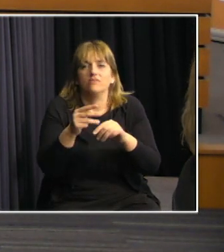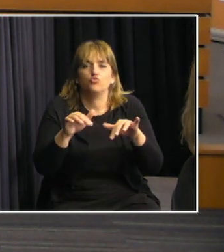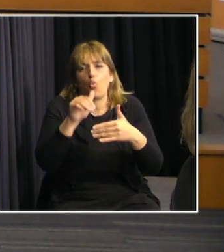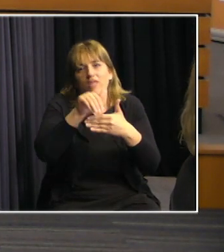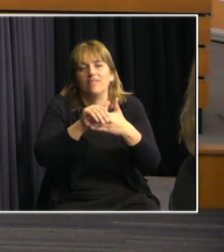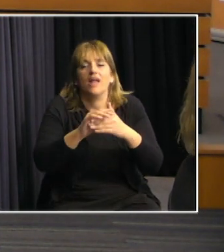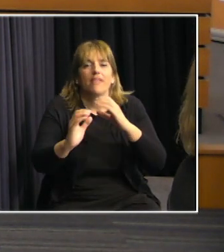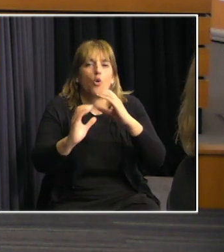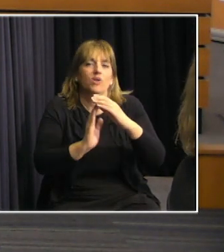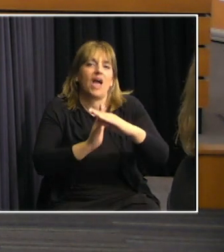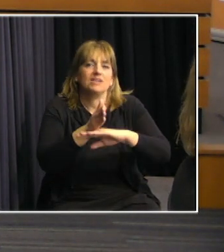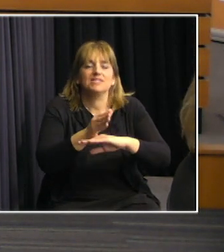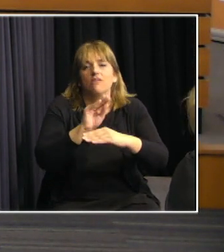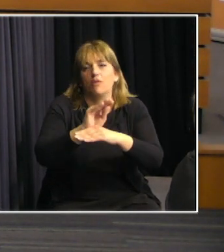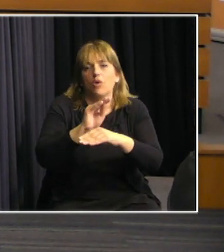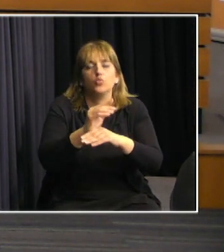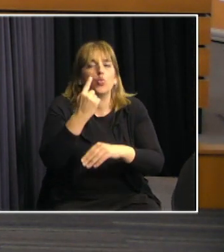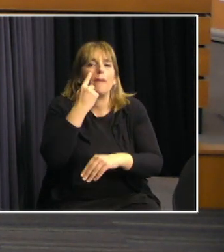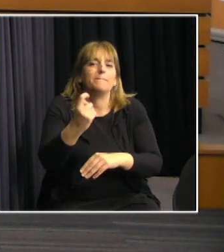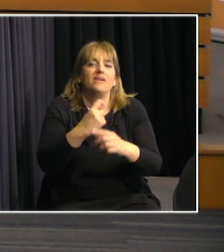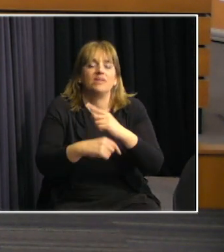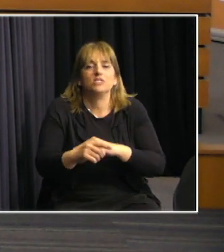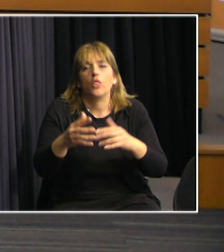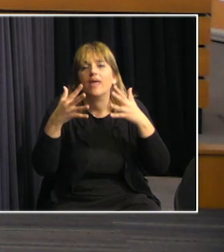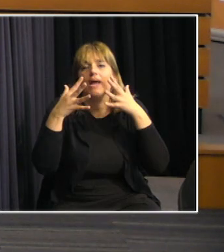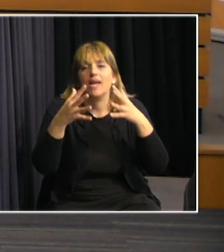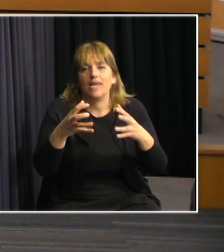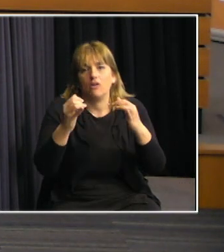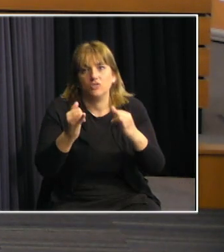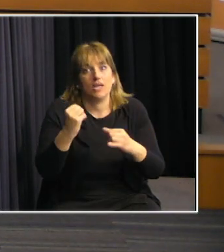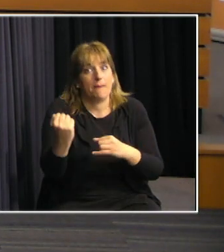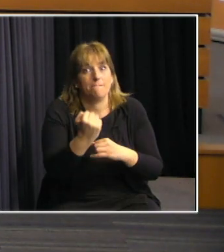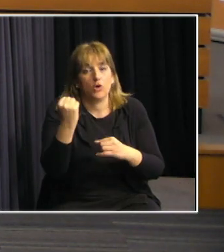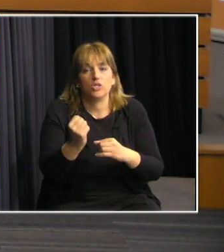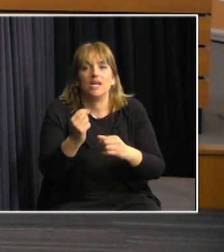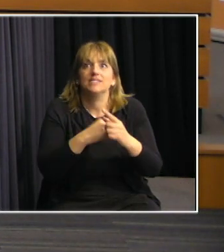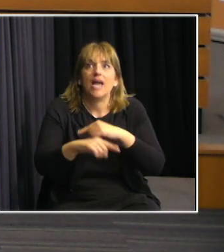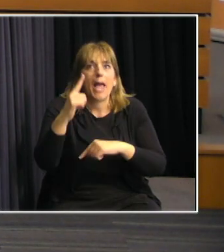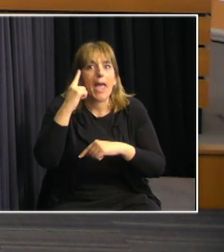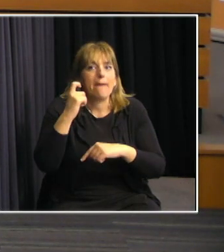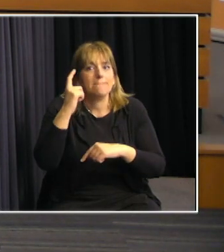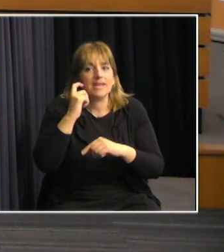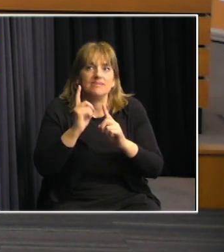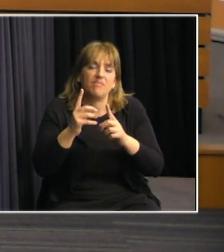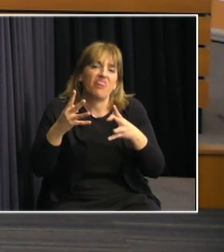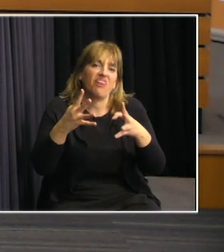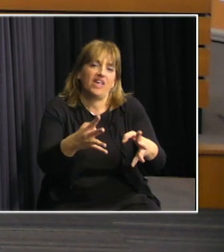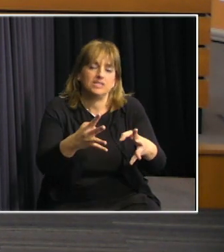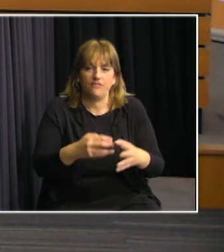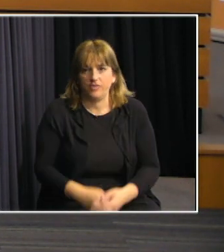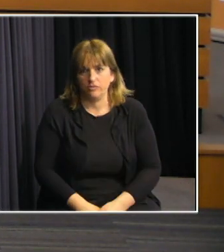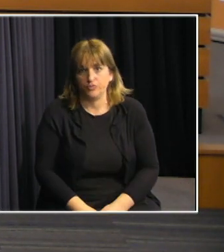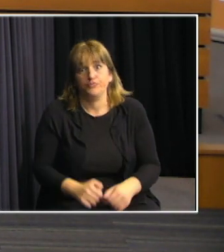Comunicación accesible para una cultura de prevención de riesgos, importancia, experiencias y desafíos.